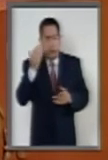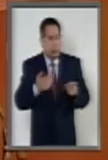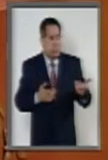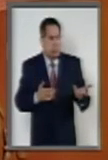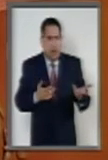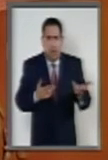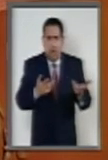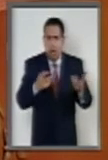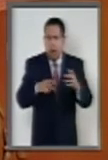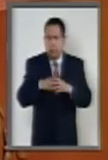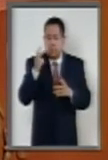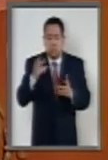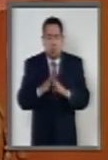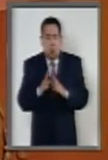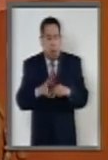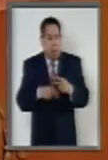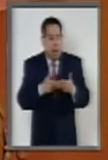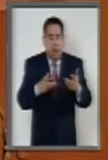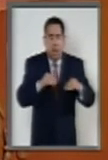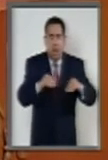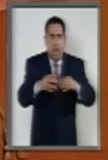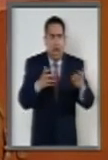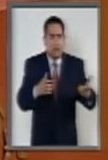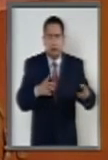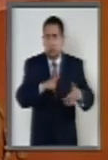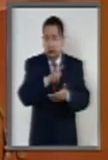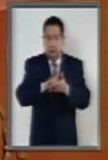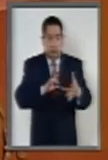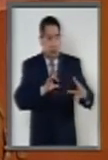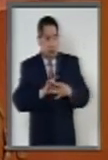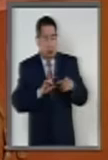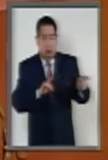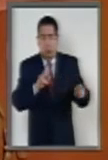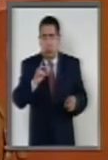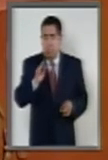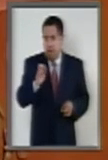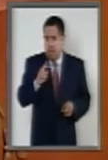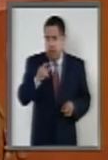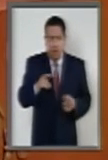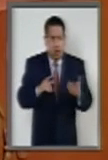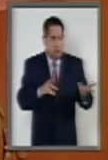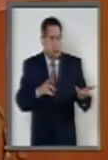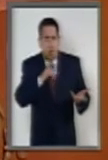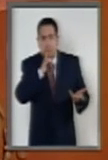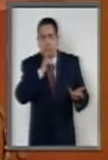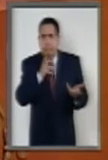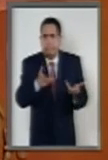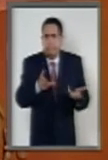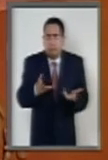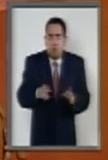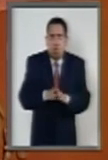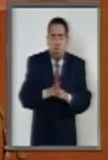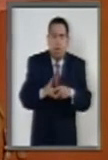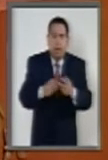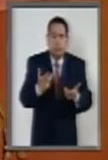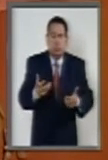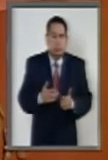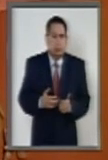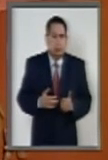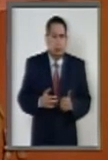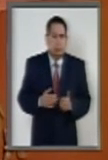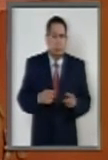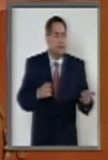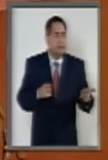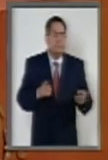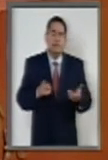sustancia de operación en la ley orgánica y la remite de nueva cuenta al